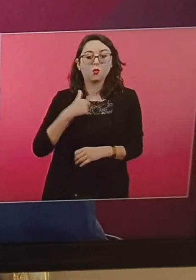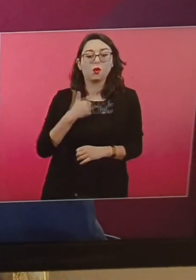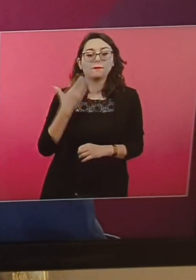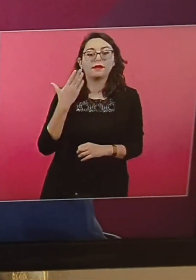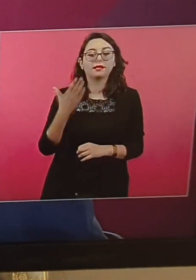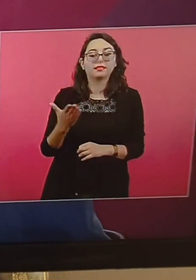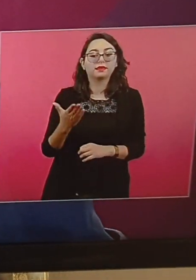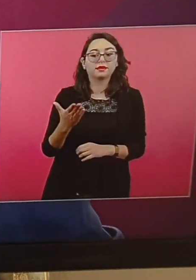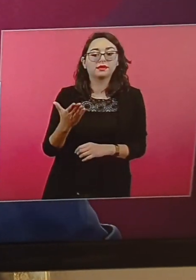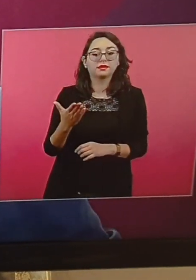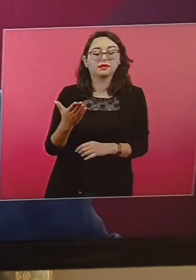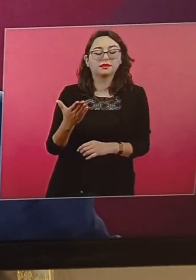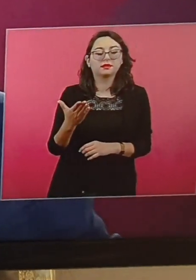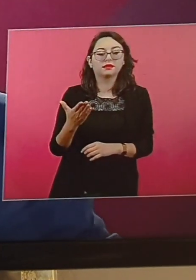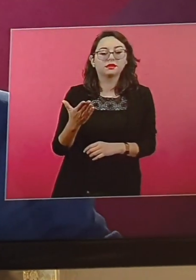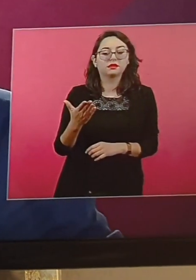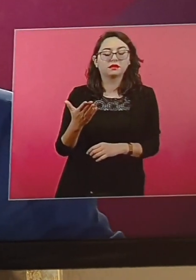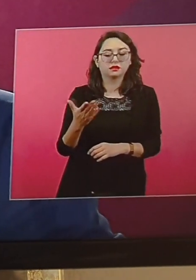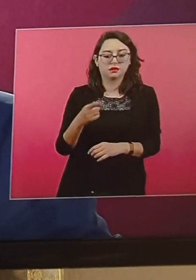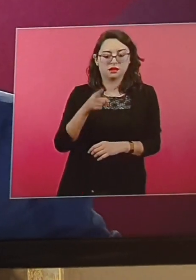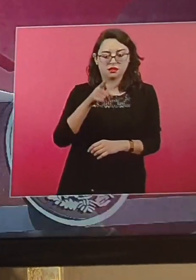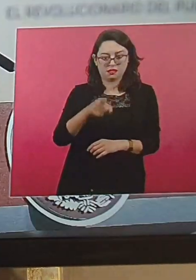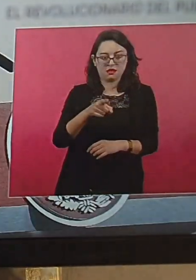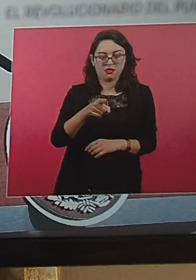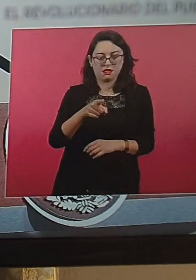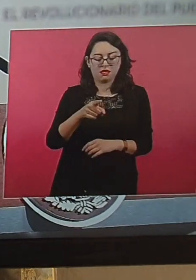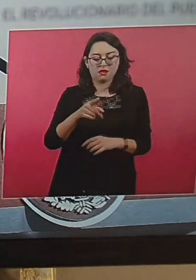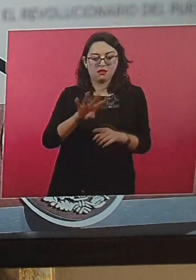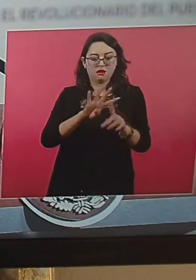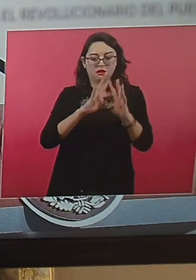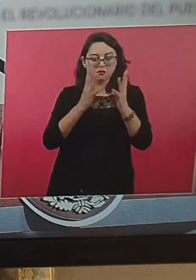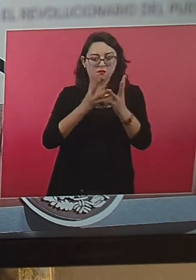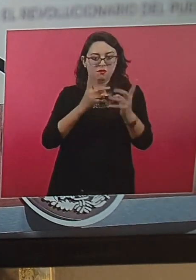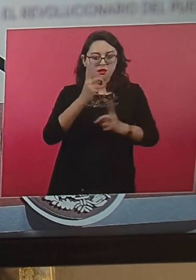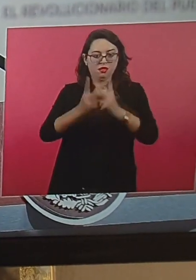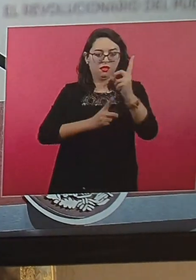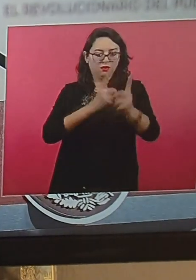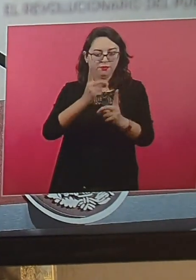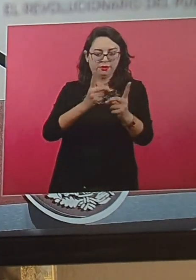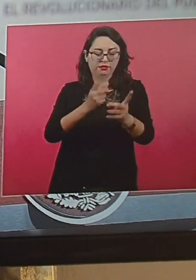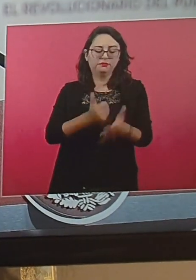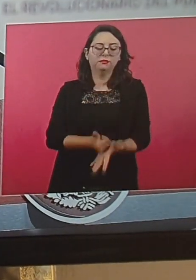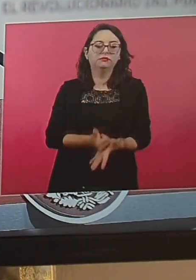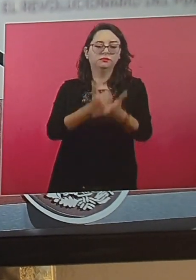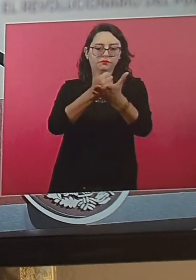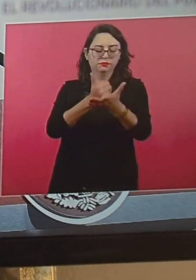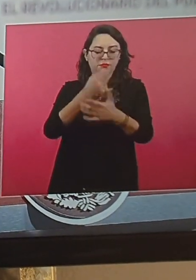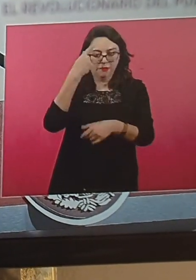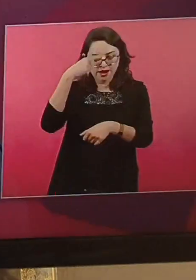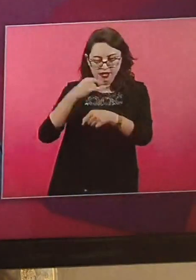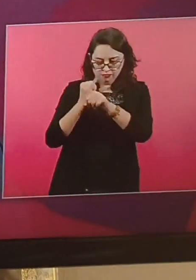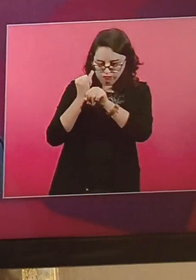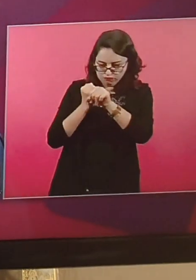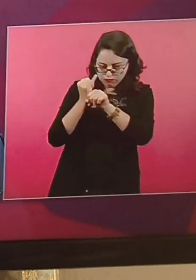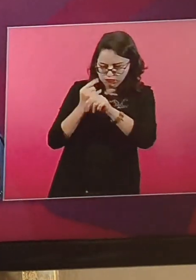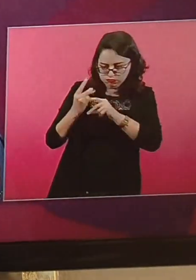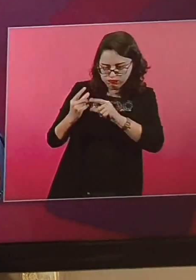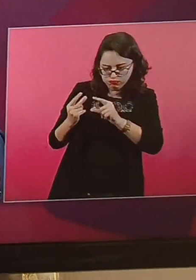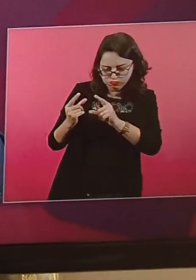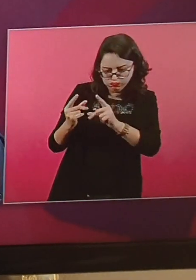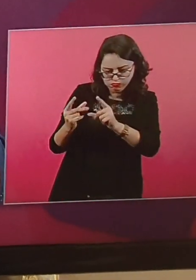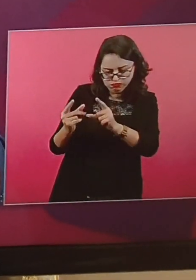al Consejo del Deporte que se apure a hacer la investigación.